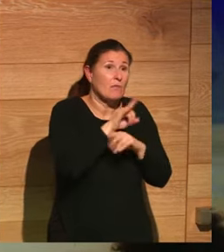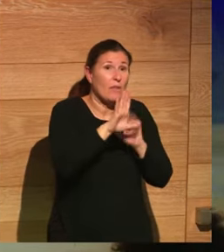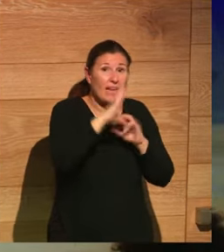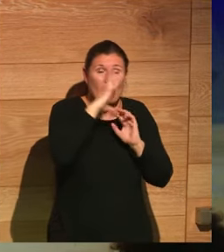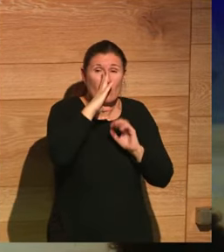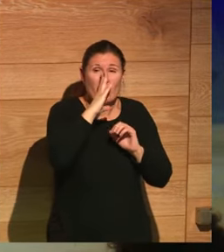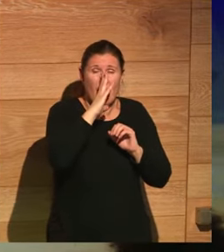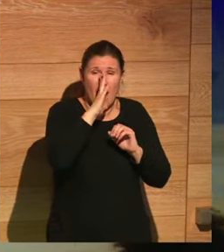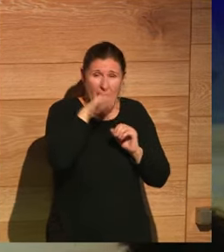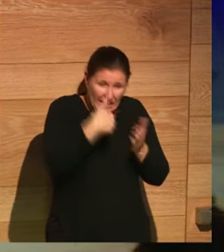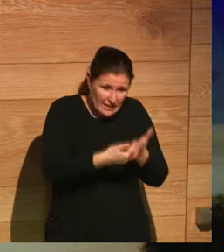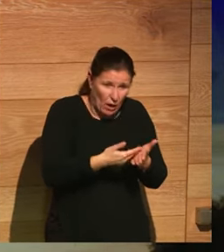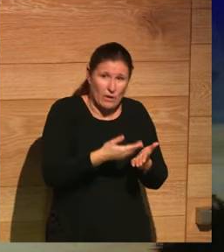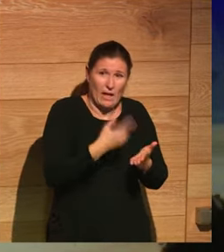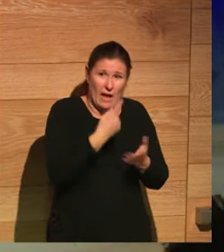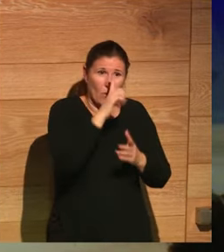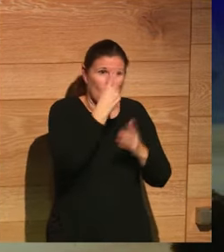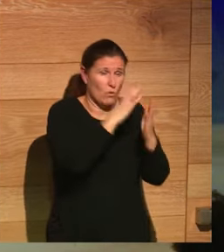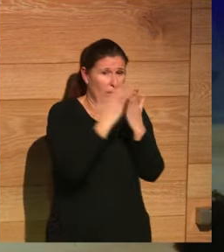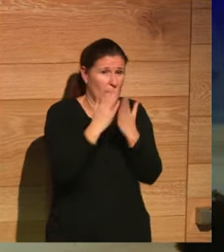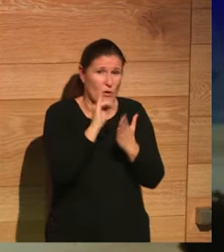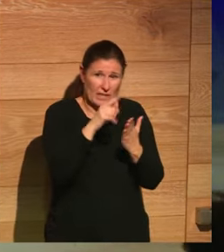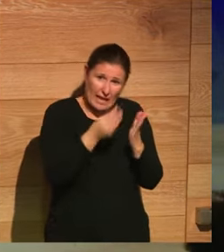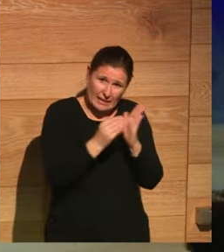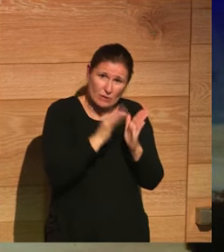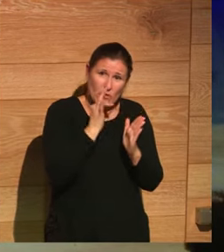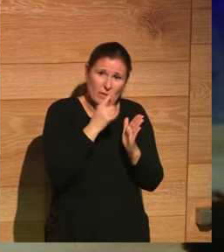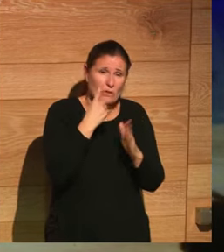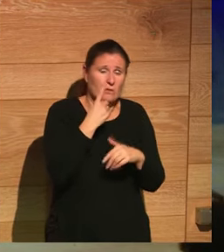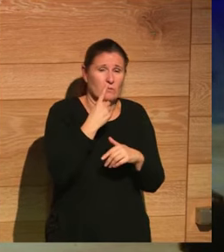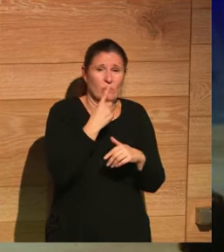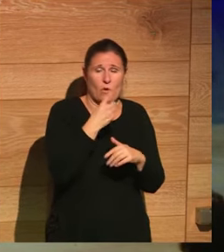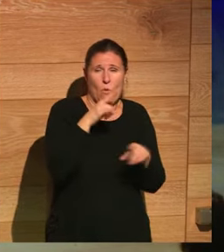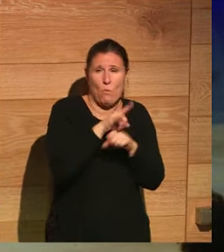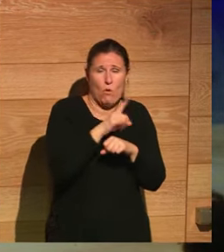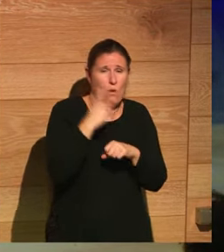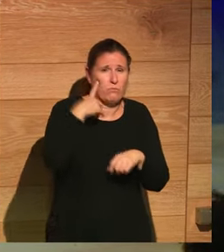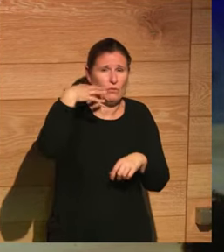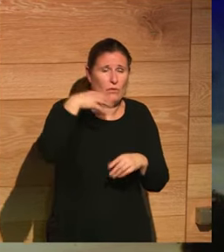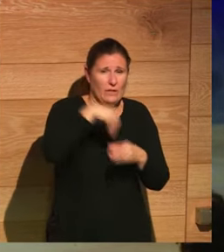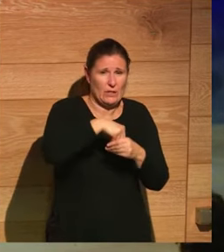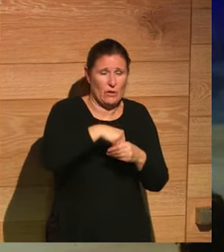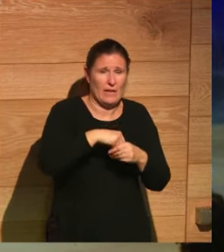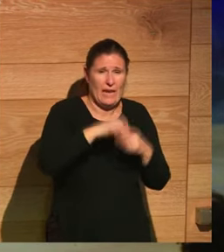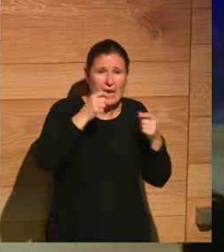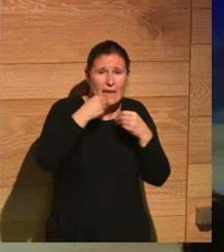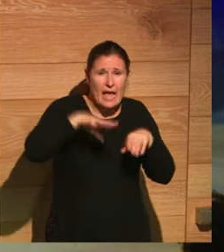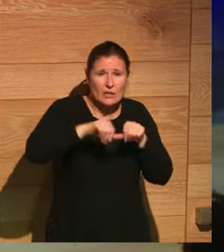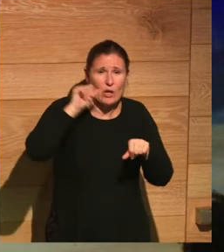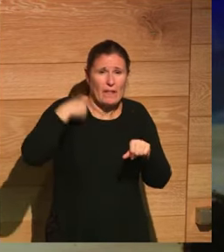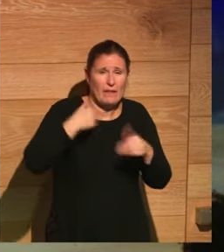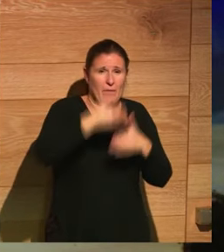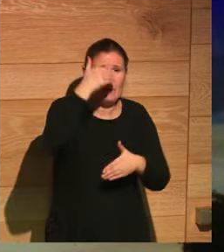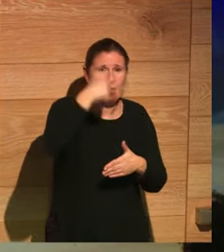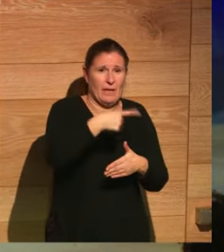días y hay libros que lo cuentan y es un bulo muy conocido en la historia del periodismo. Y es pura viralidad.